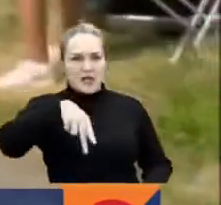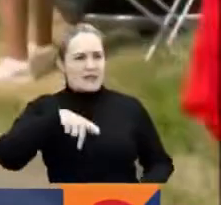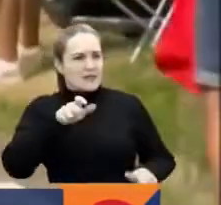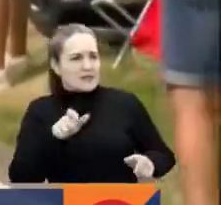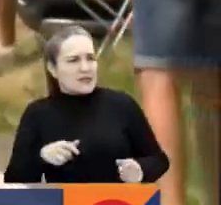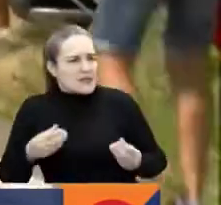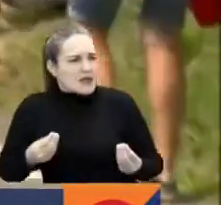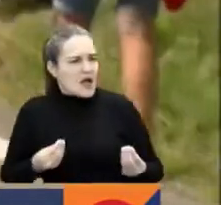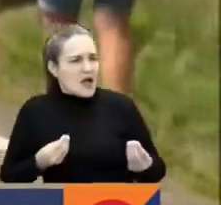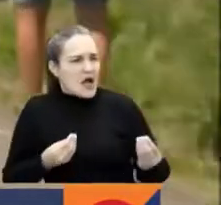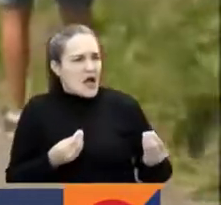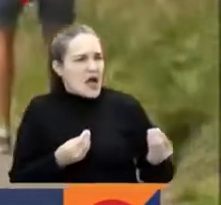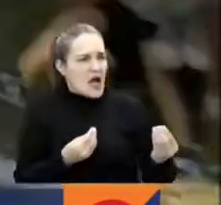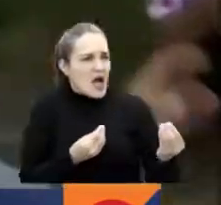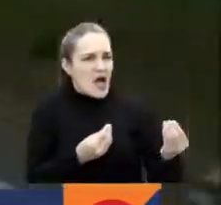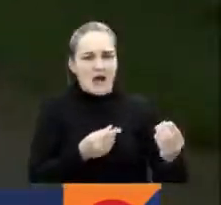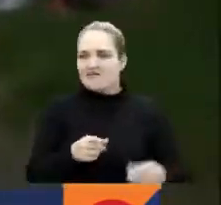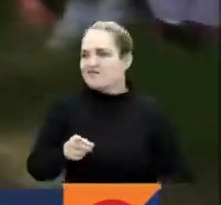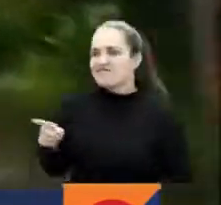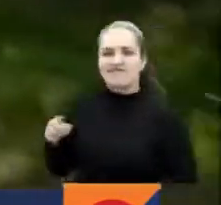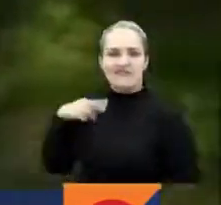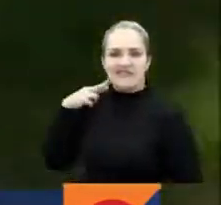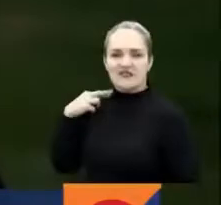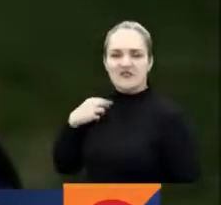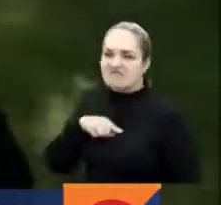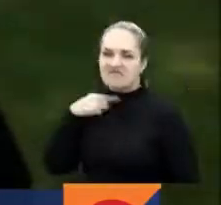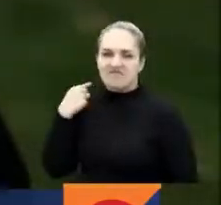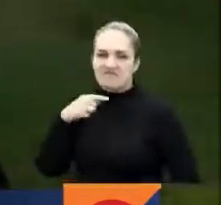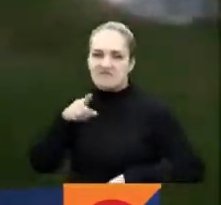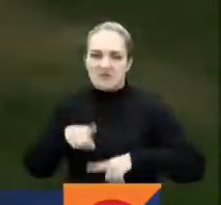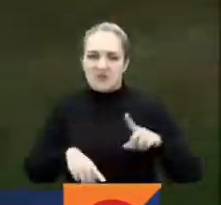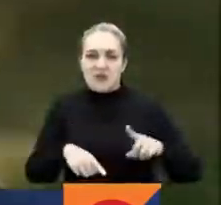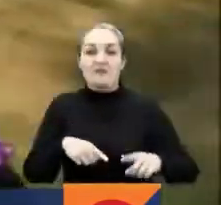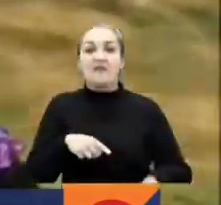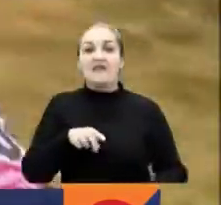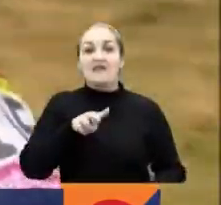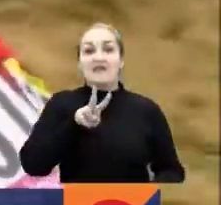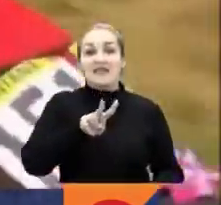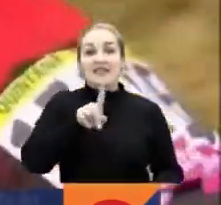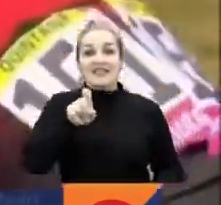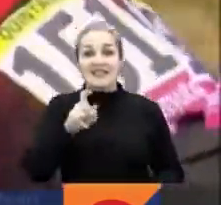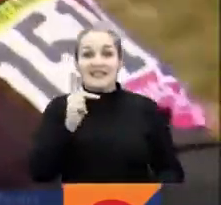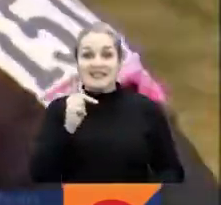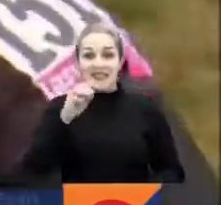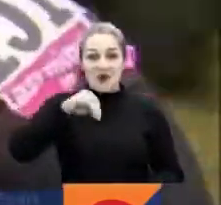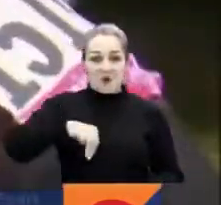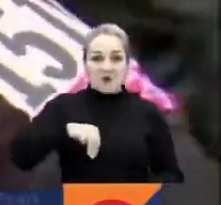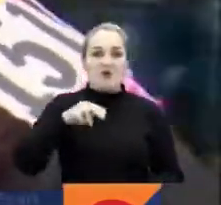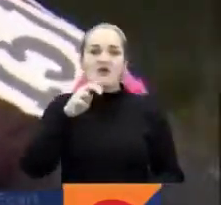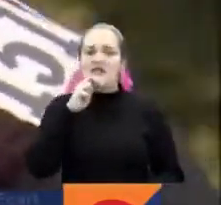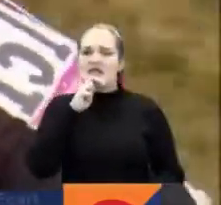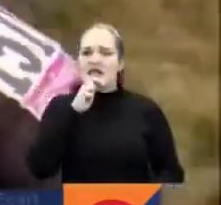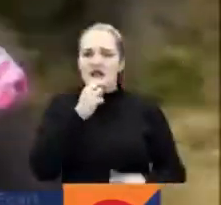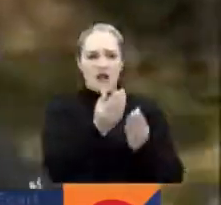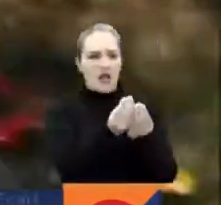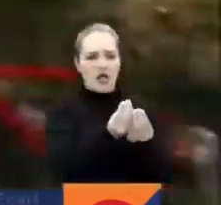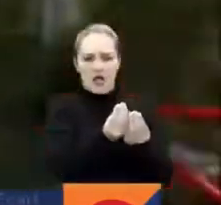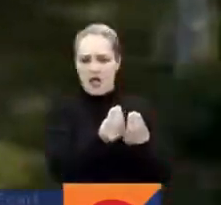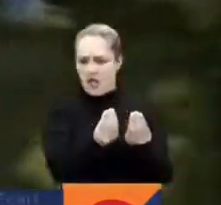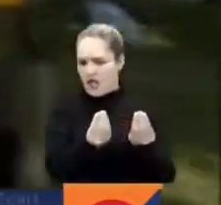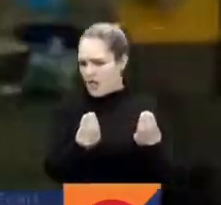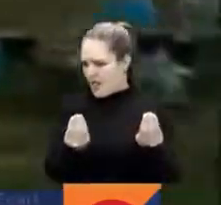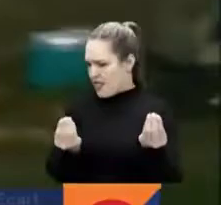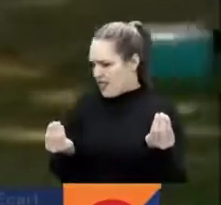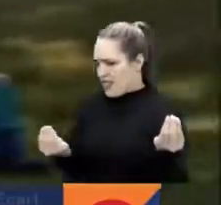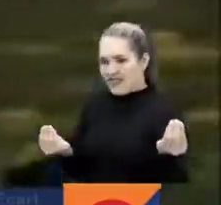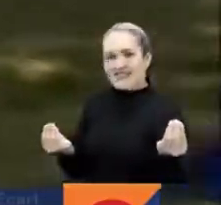grupo que venía como barredora lo alcanzó. Lo duro llegó cuando a 26 kilómetros Nairo se quedó del grupo del líder y la lucha fue por sumarse a un grupo que